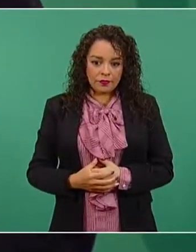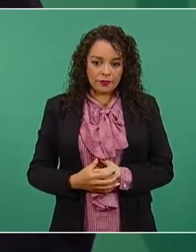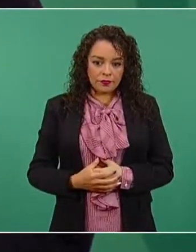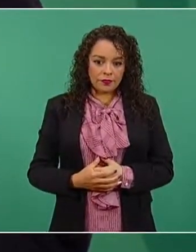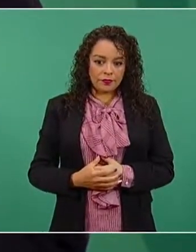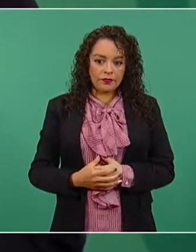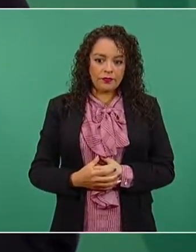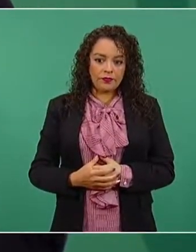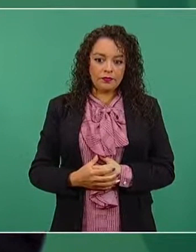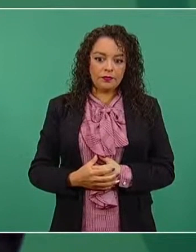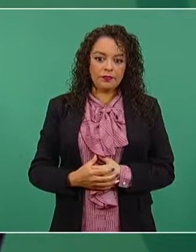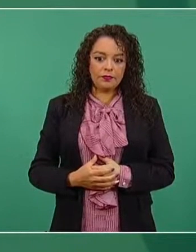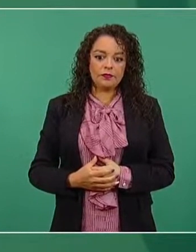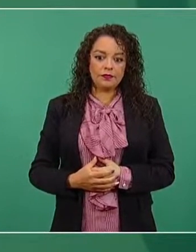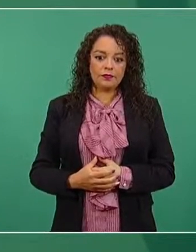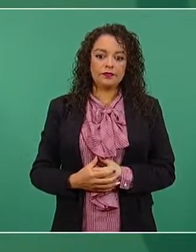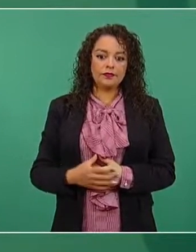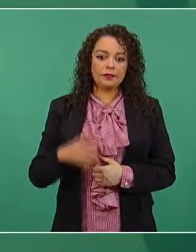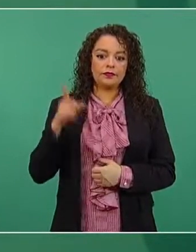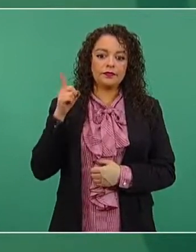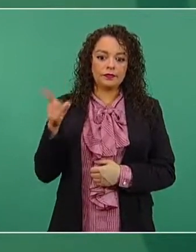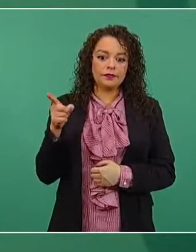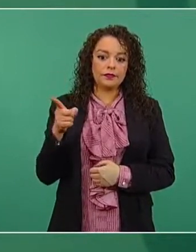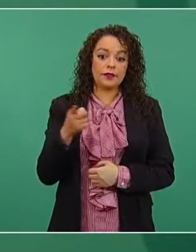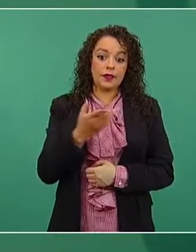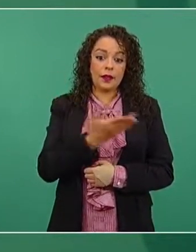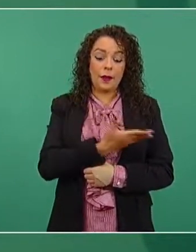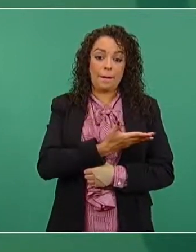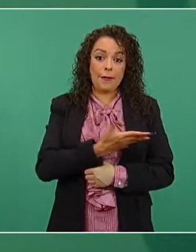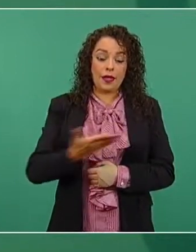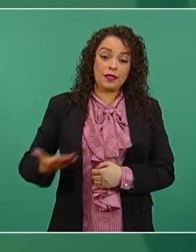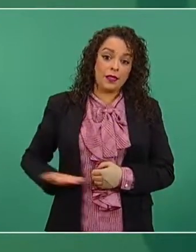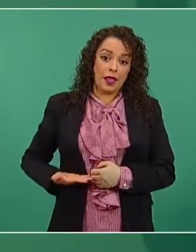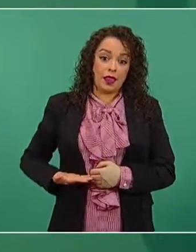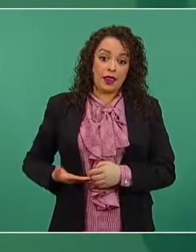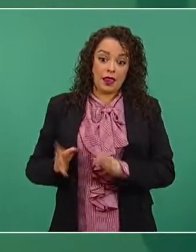actuar como presidente del Consejo